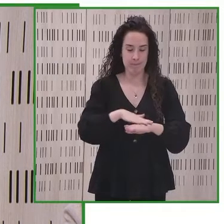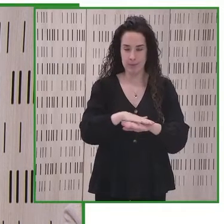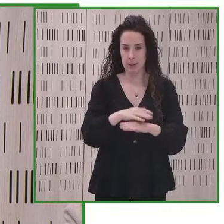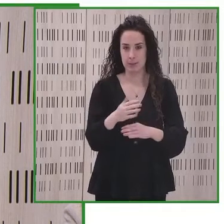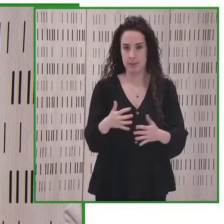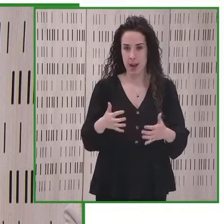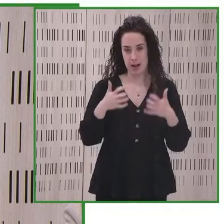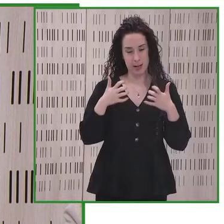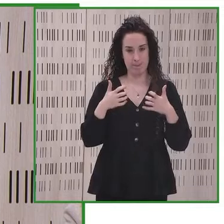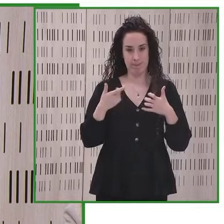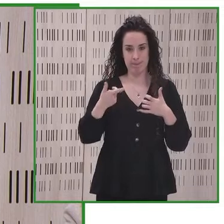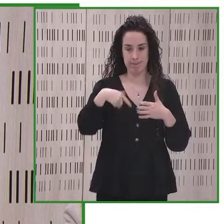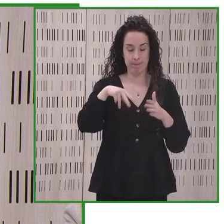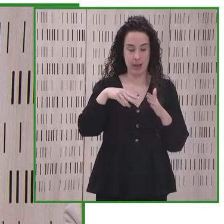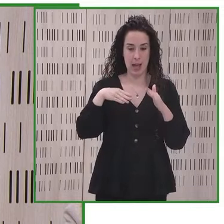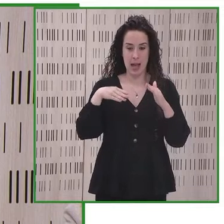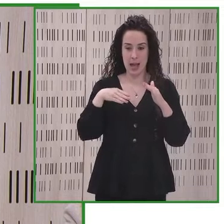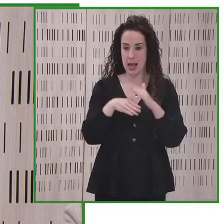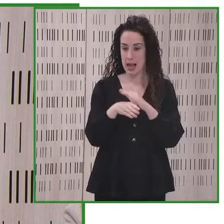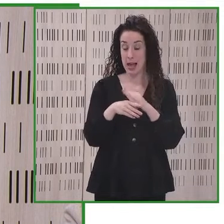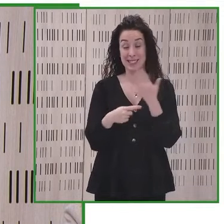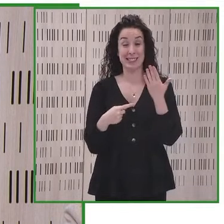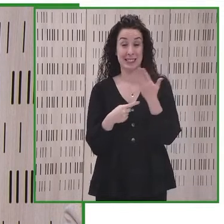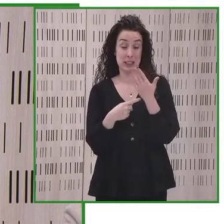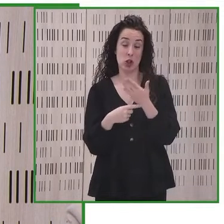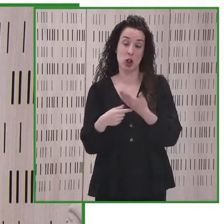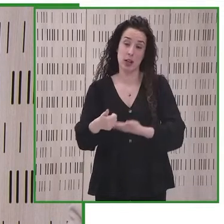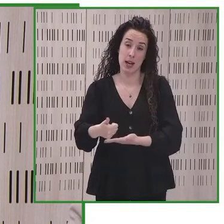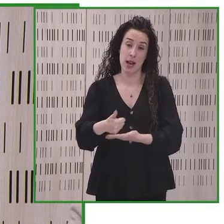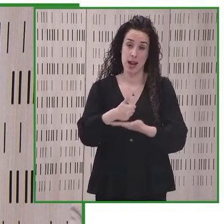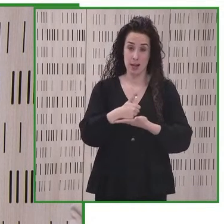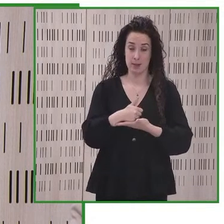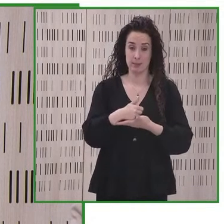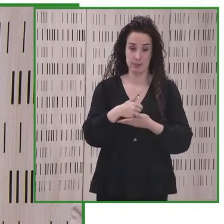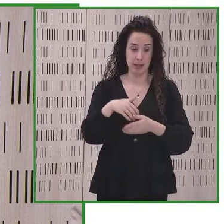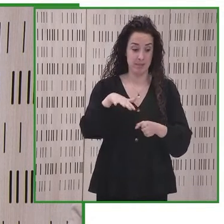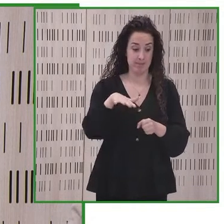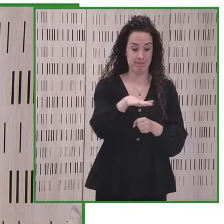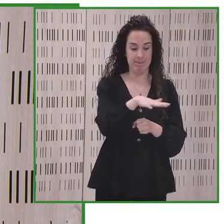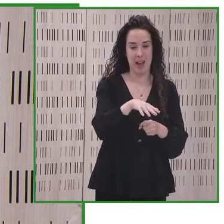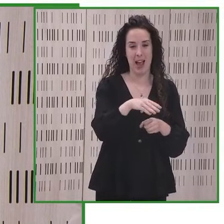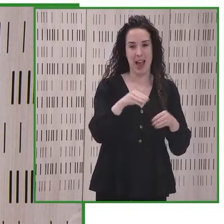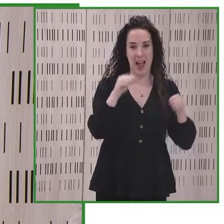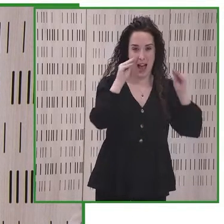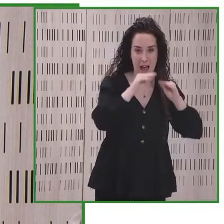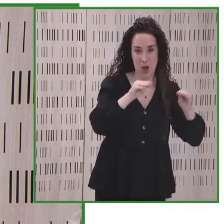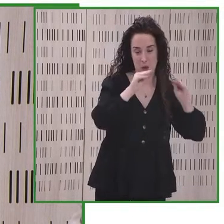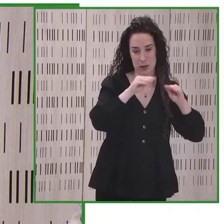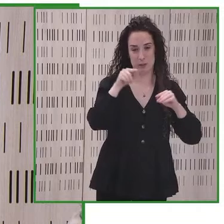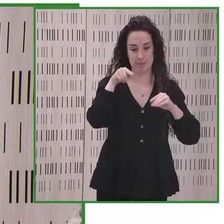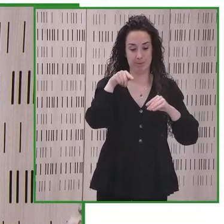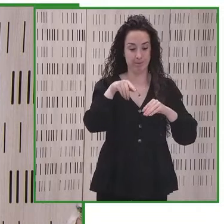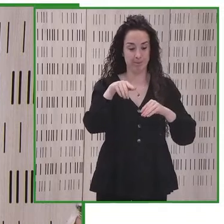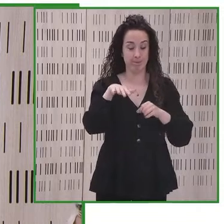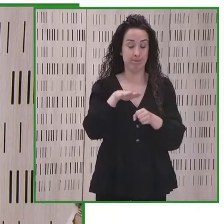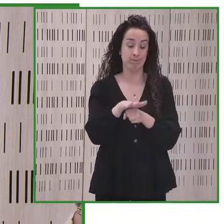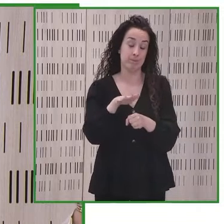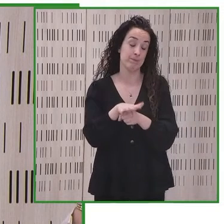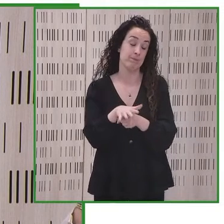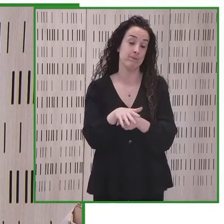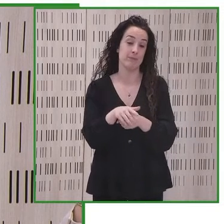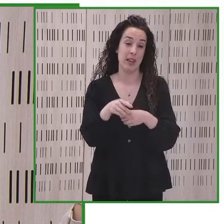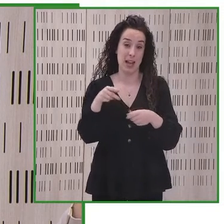para acceder a todos los servicios, tecnologías en los campos de la educación,